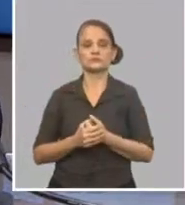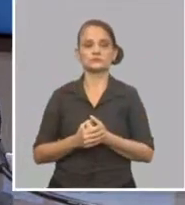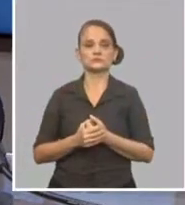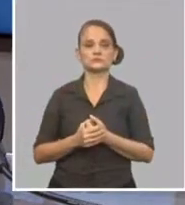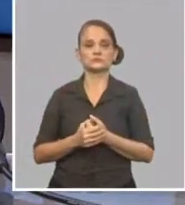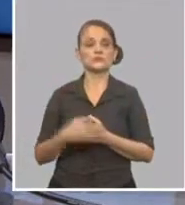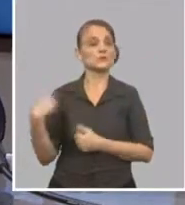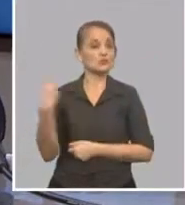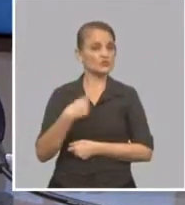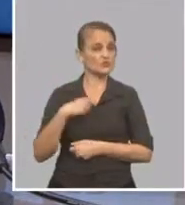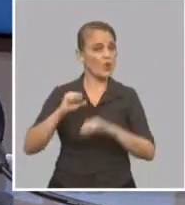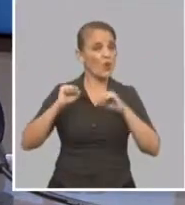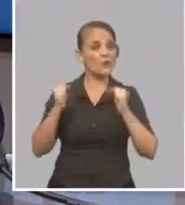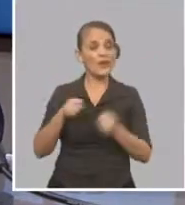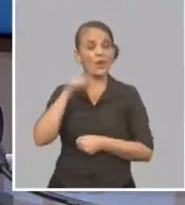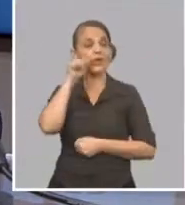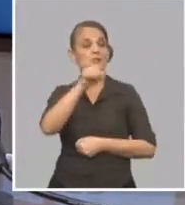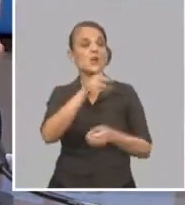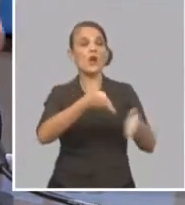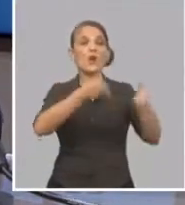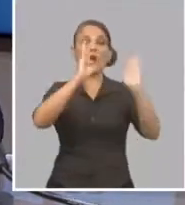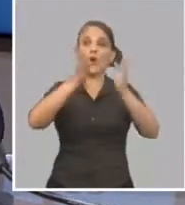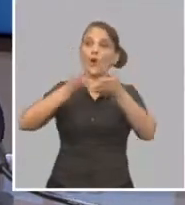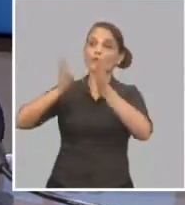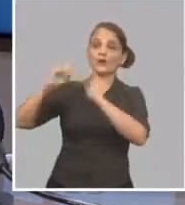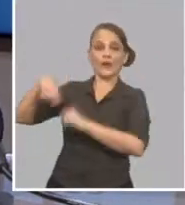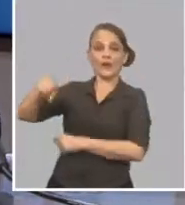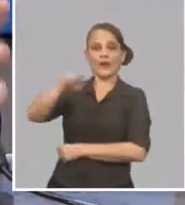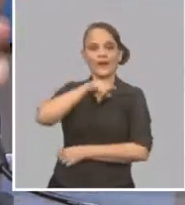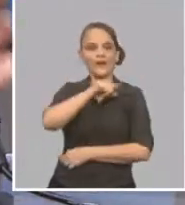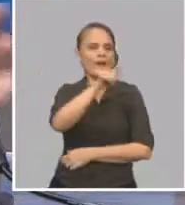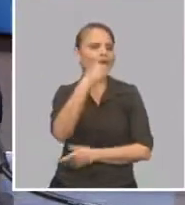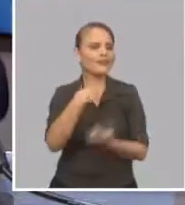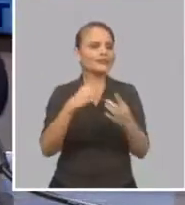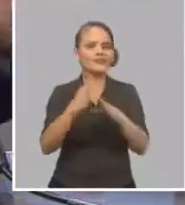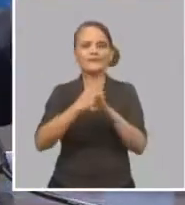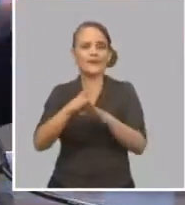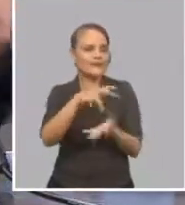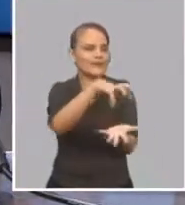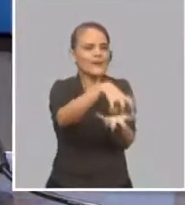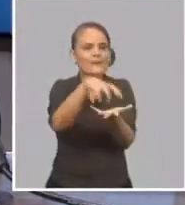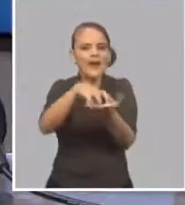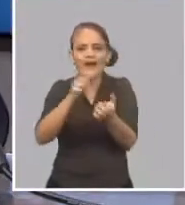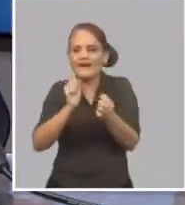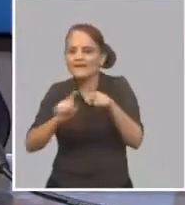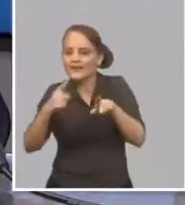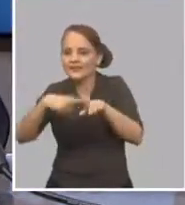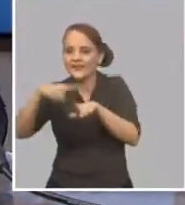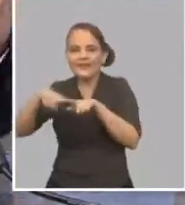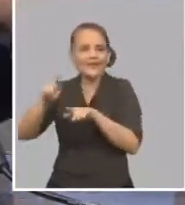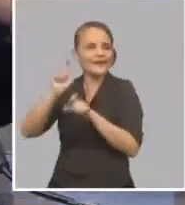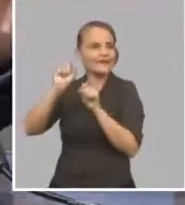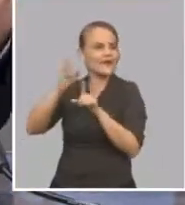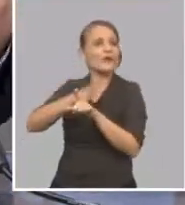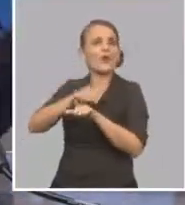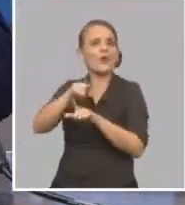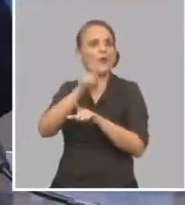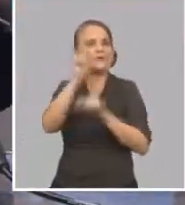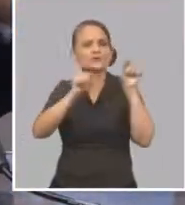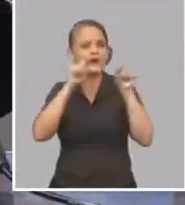hoteles en más puntos de venta para que a la hora de los servicios que coinciden generalmente con las mismas horas